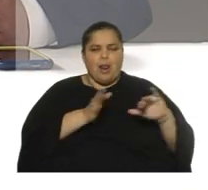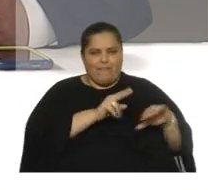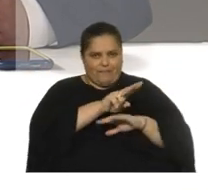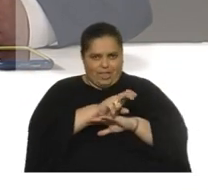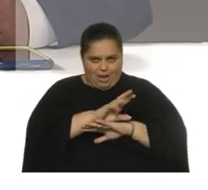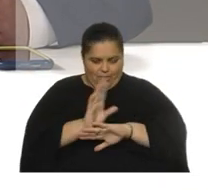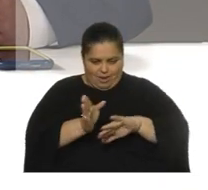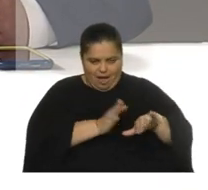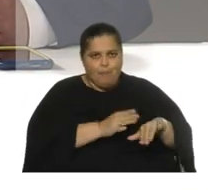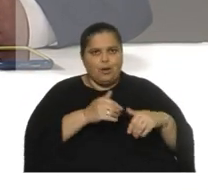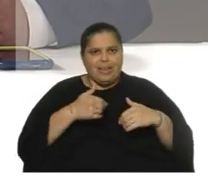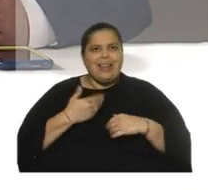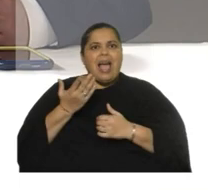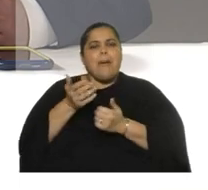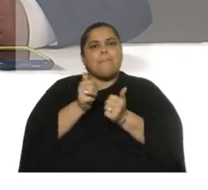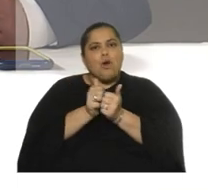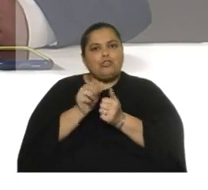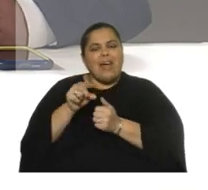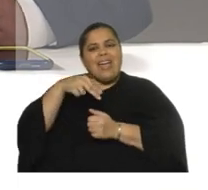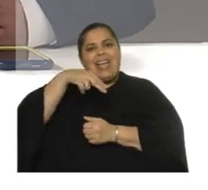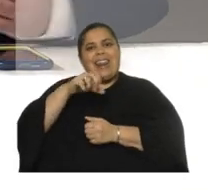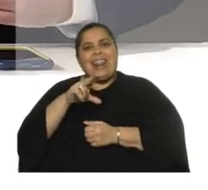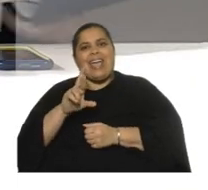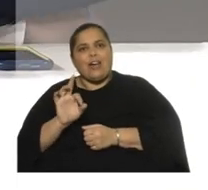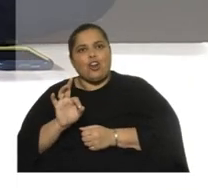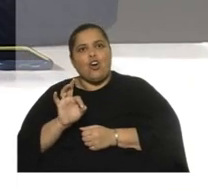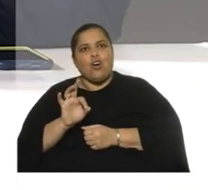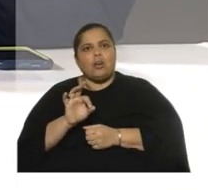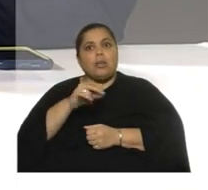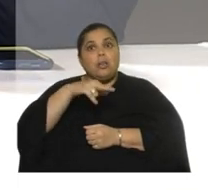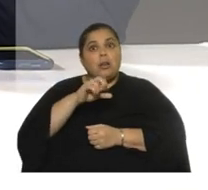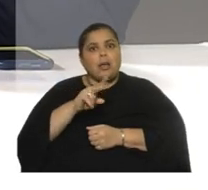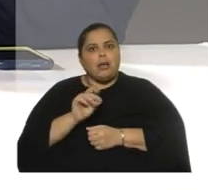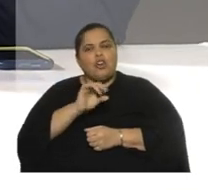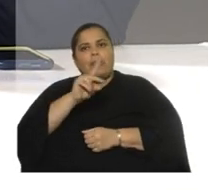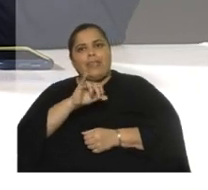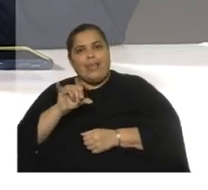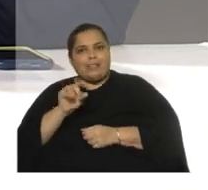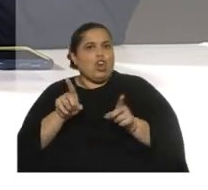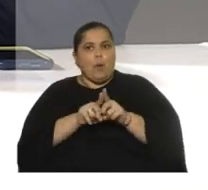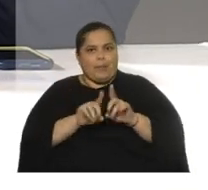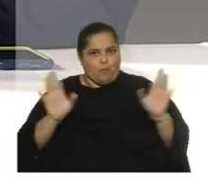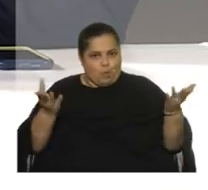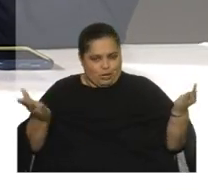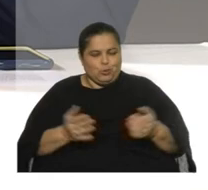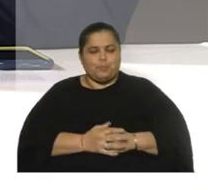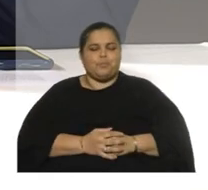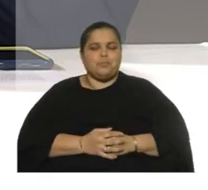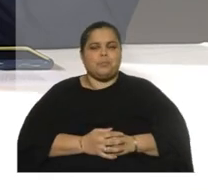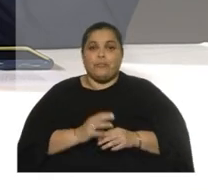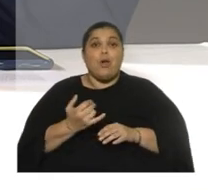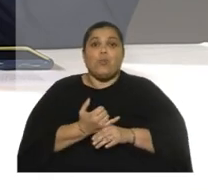pero es la esposa de negro. Y negro y Díaz son lo mismo. ¿Ah? Este... Pero fue un error